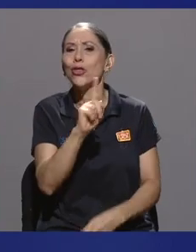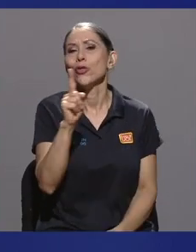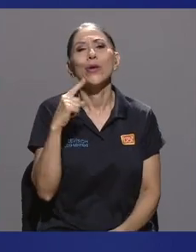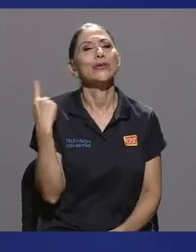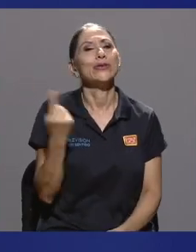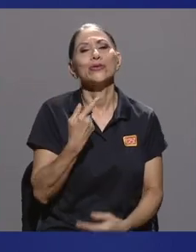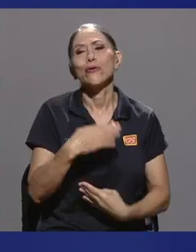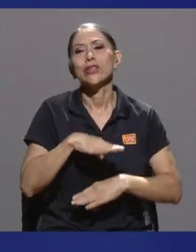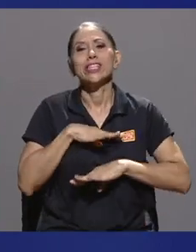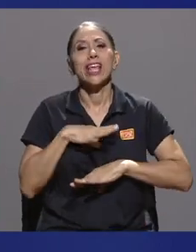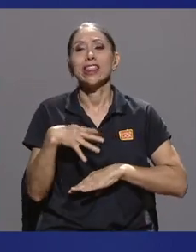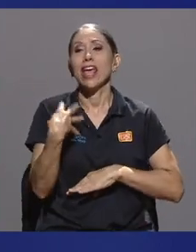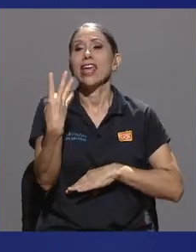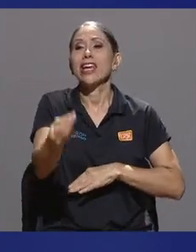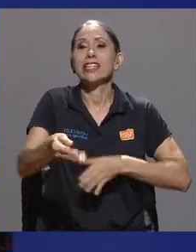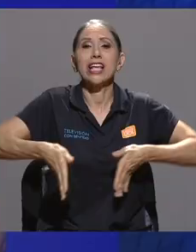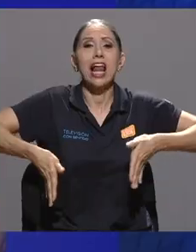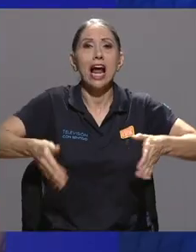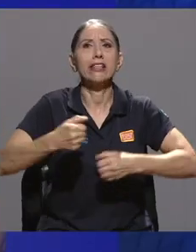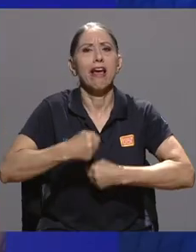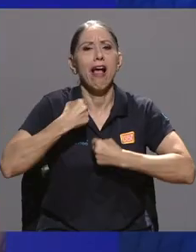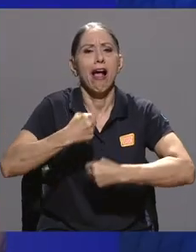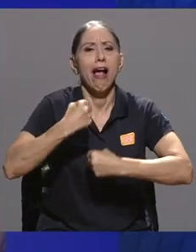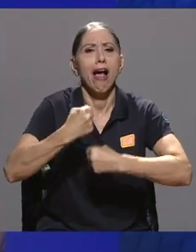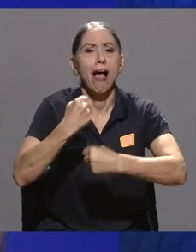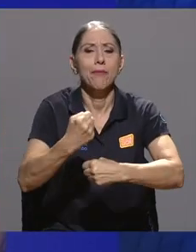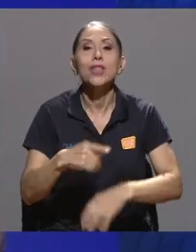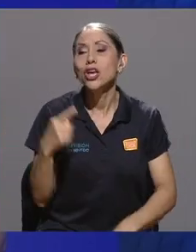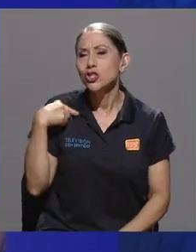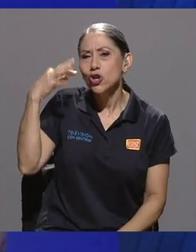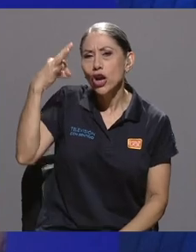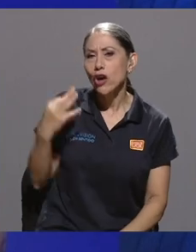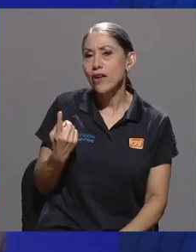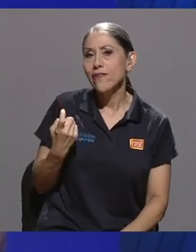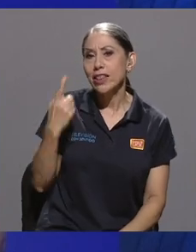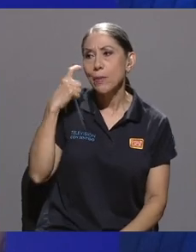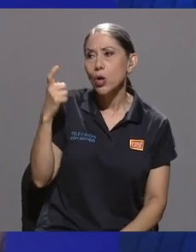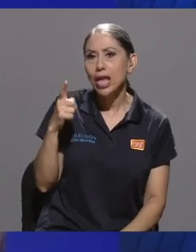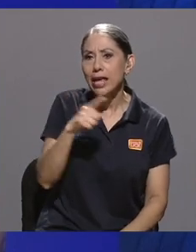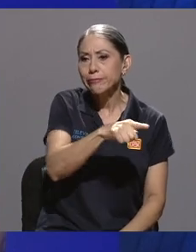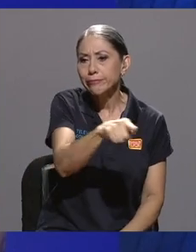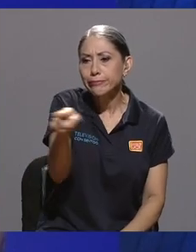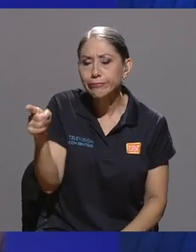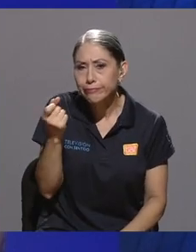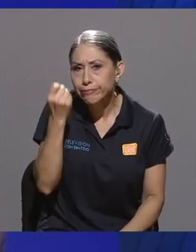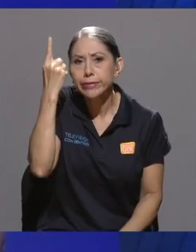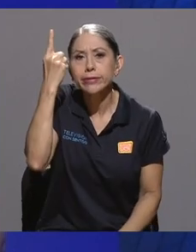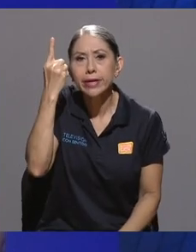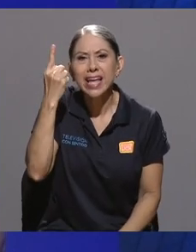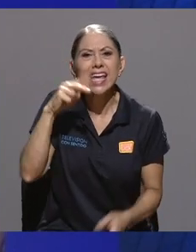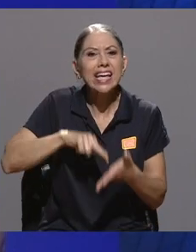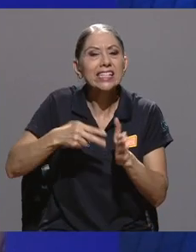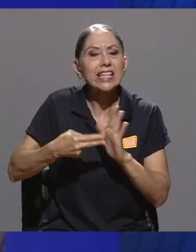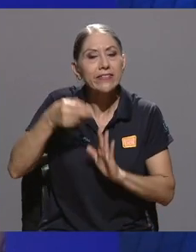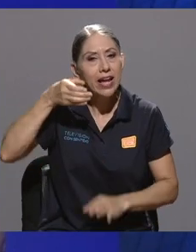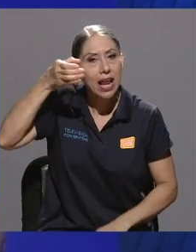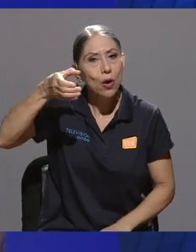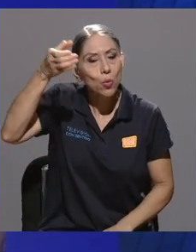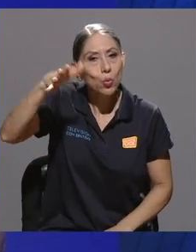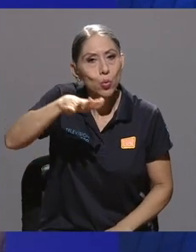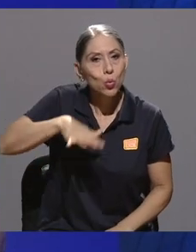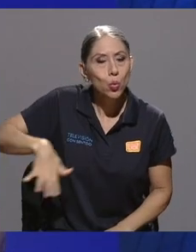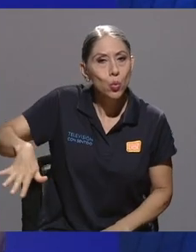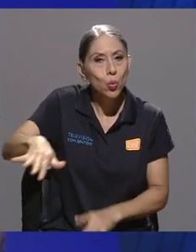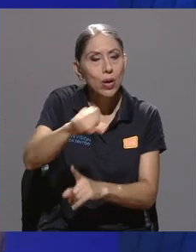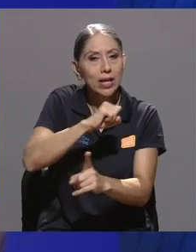calle a hacer una marcha. Yo creo que falta porque no hay conciencia, porque no hay conciencia de la importancia que implica la cultura en nuestra sociedad